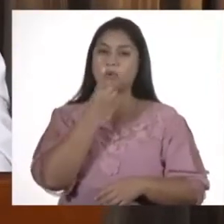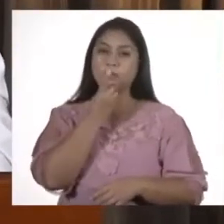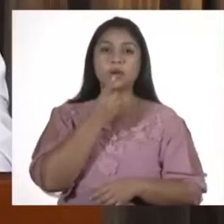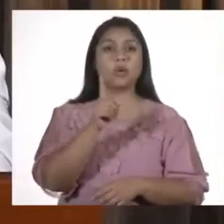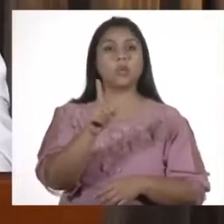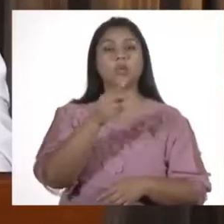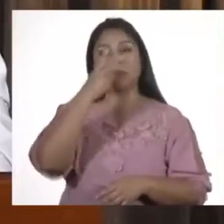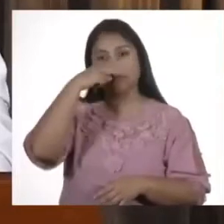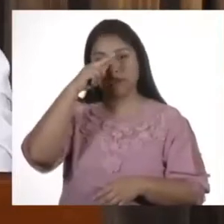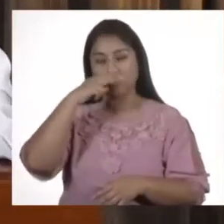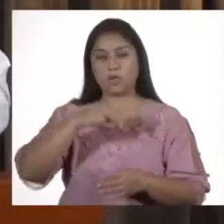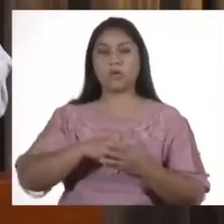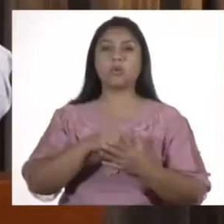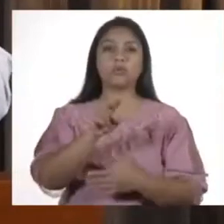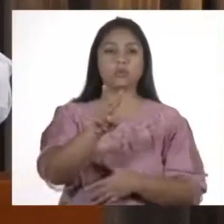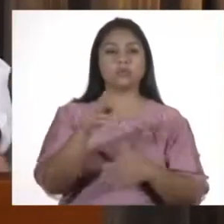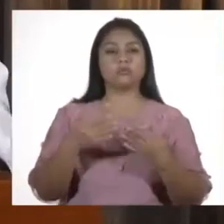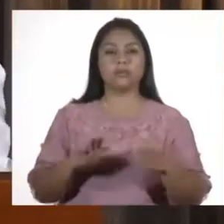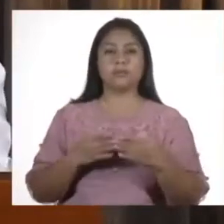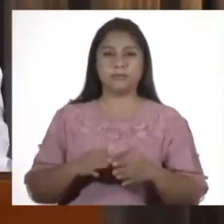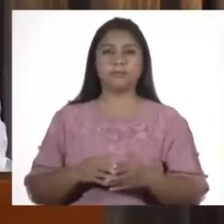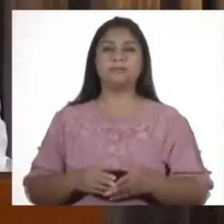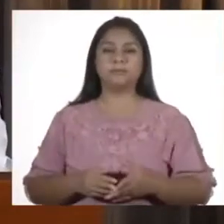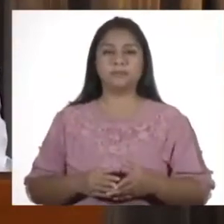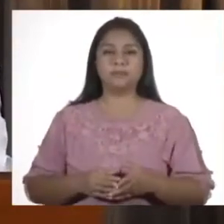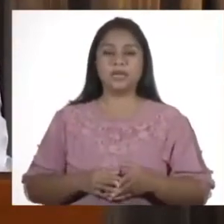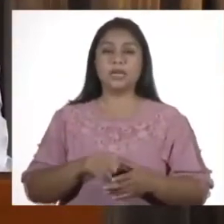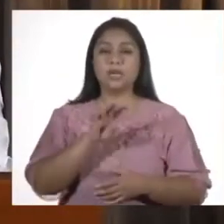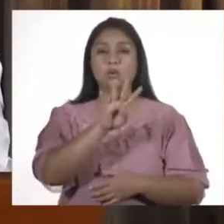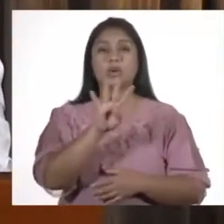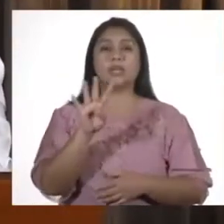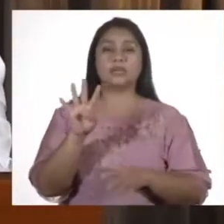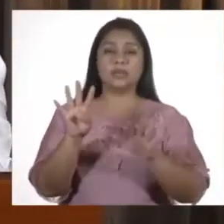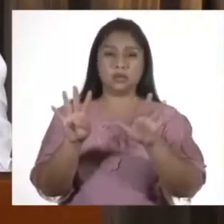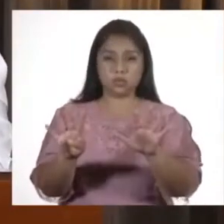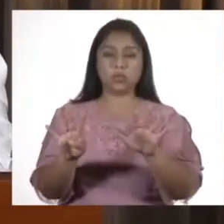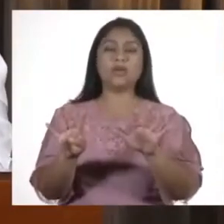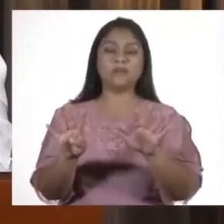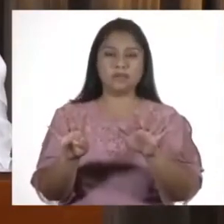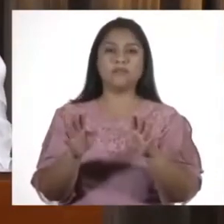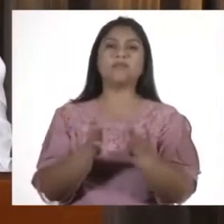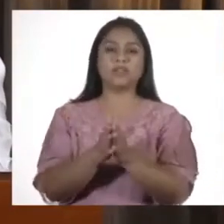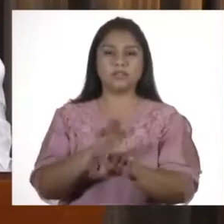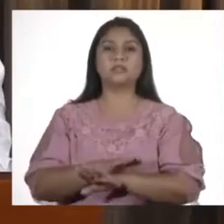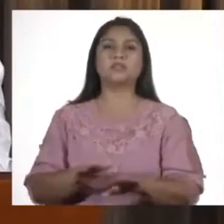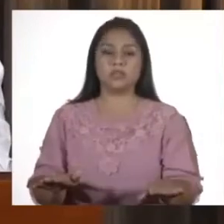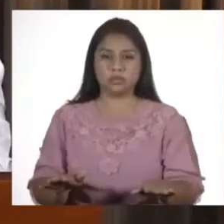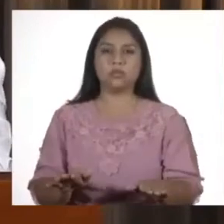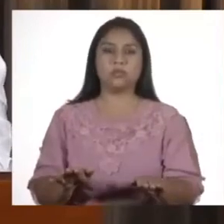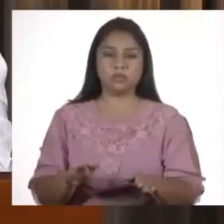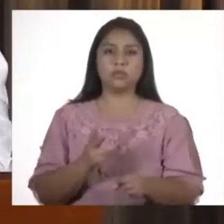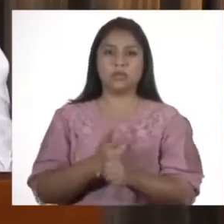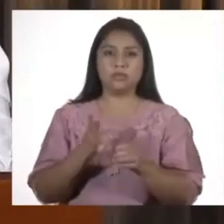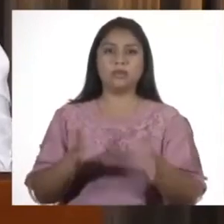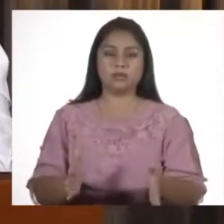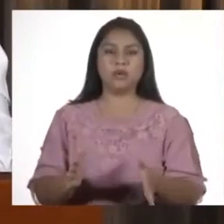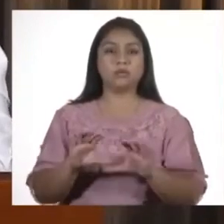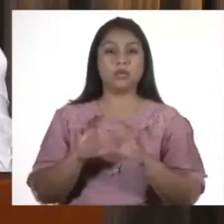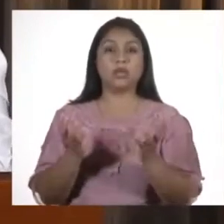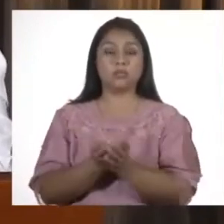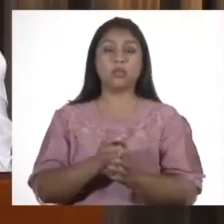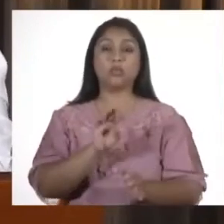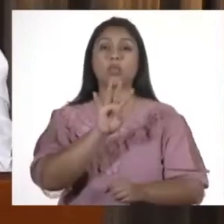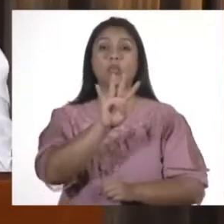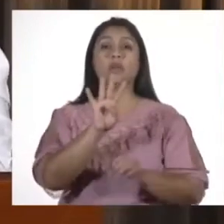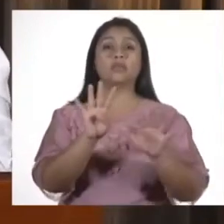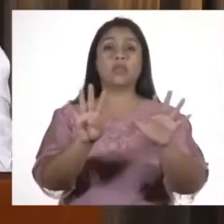Dominicana, 1 en México, 2 en Panamá. Y 49 guatemaltecos, desgraciadamente, han fallecido en el mundo, 48